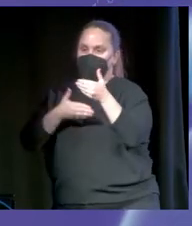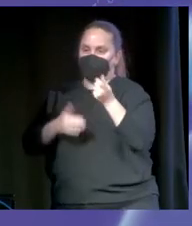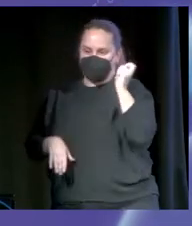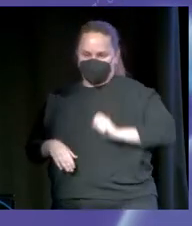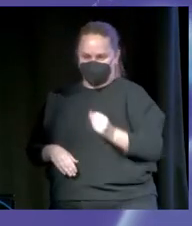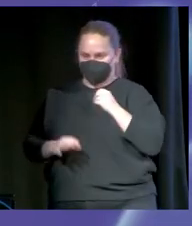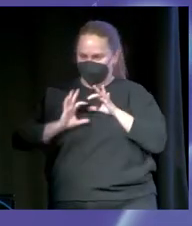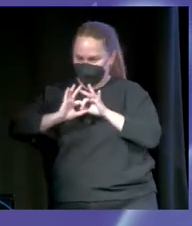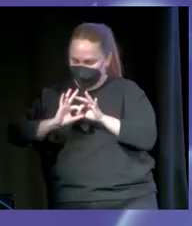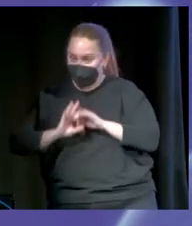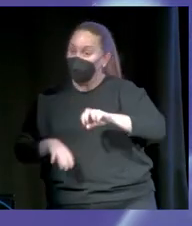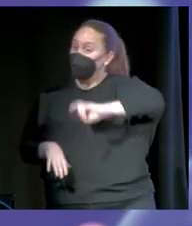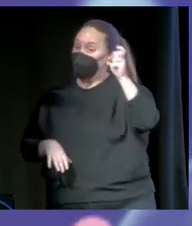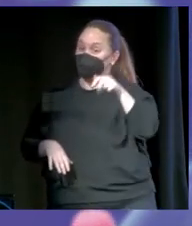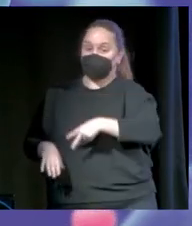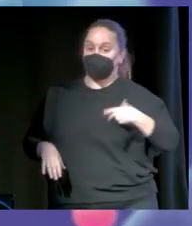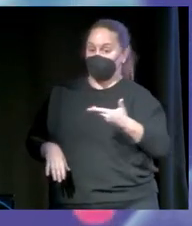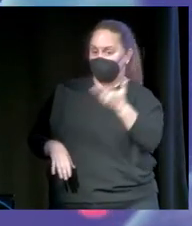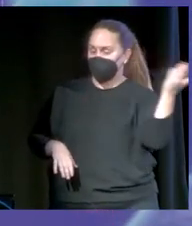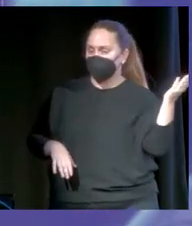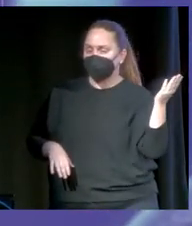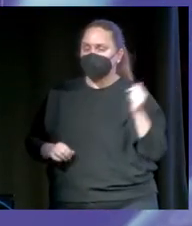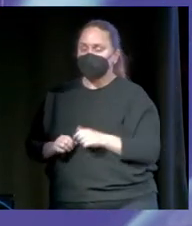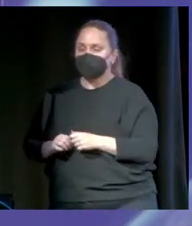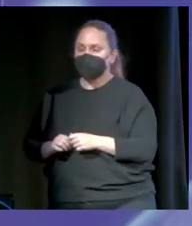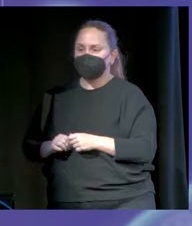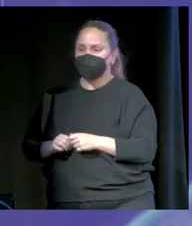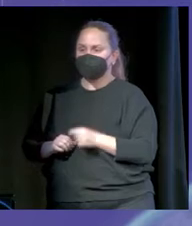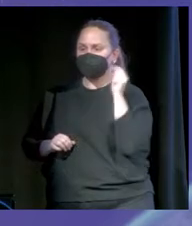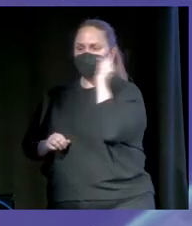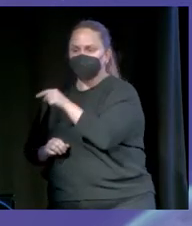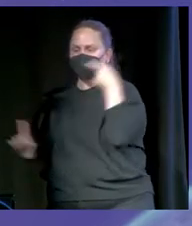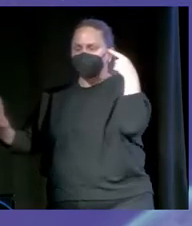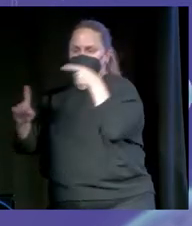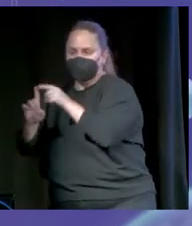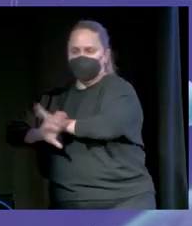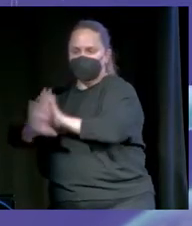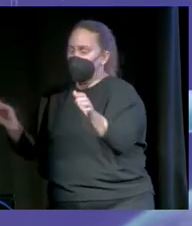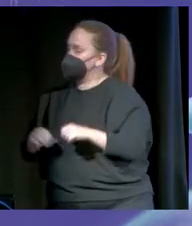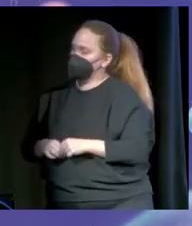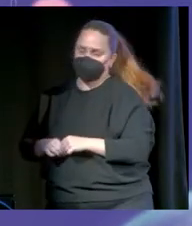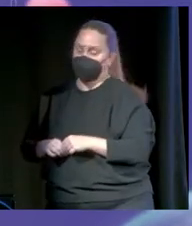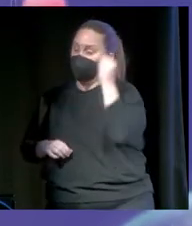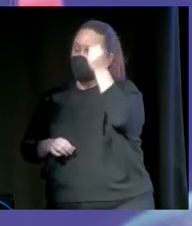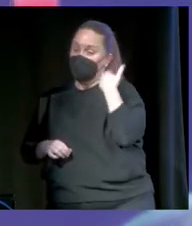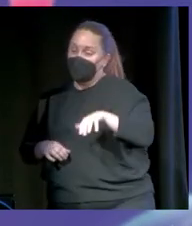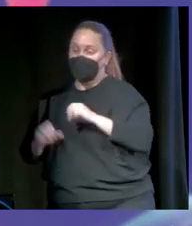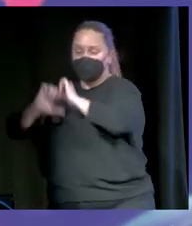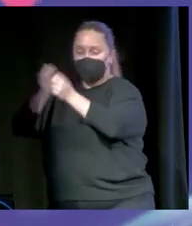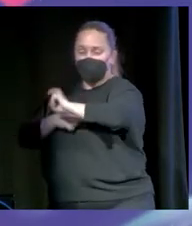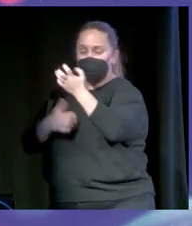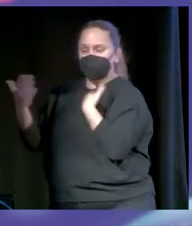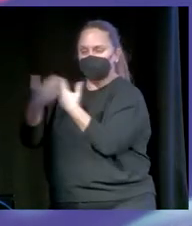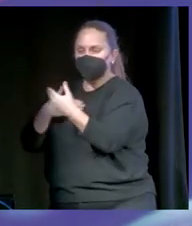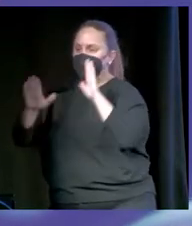población general. Yo creo que tu público objetivo no tienen que ser los profesionales de tu campo. ¿Por qué? Porque ya hay vías de comunicación, de divulgar con ellos. Ya